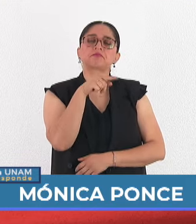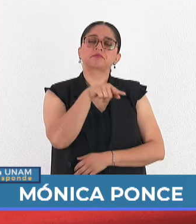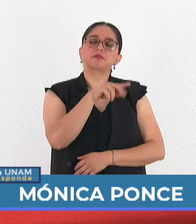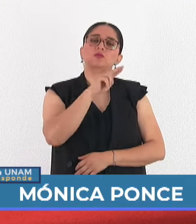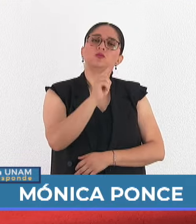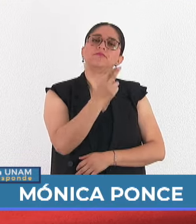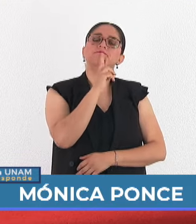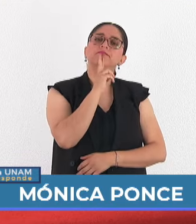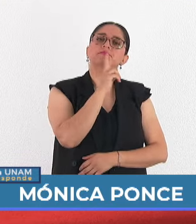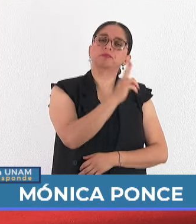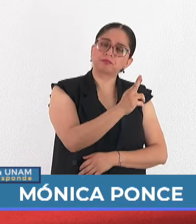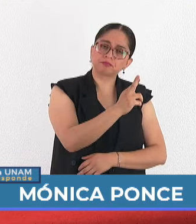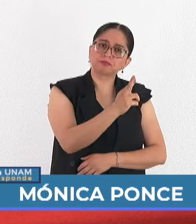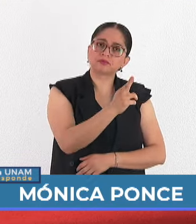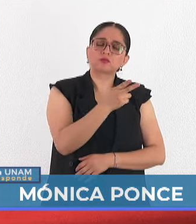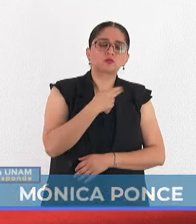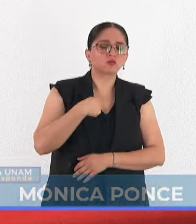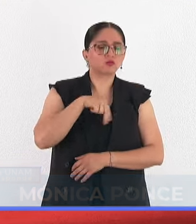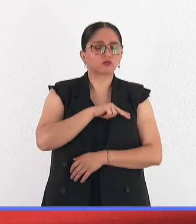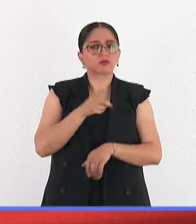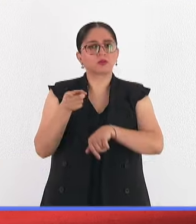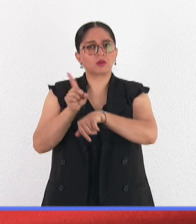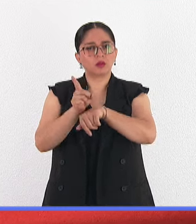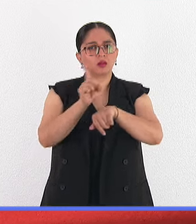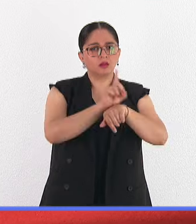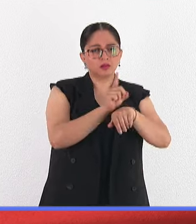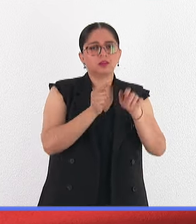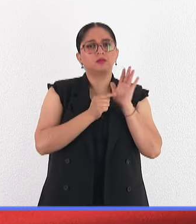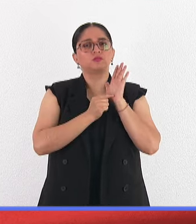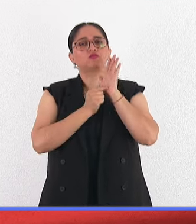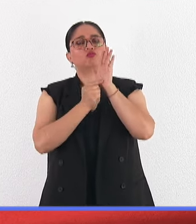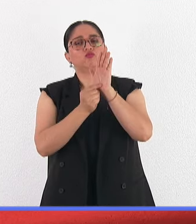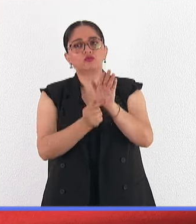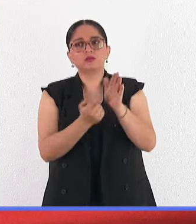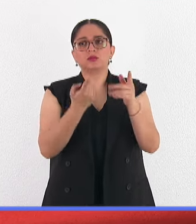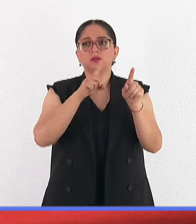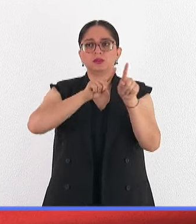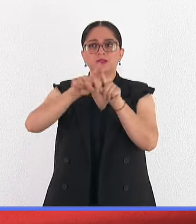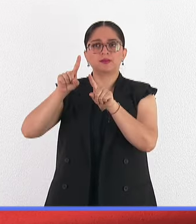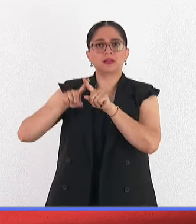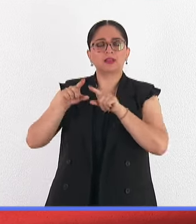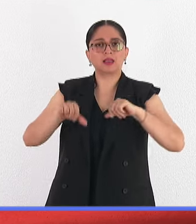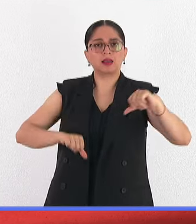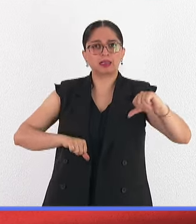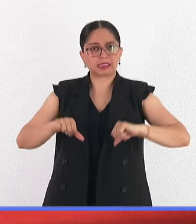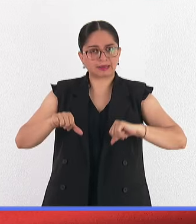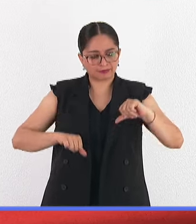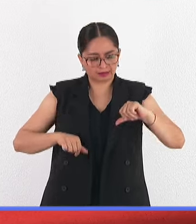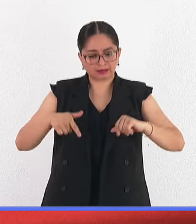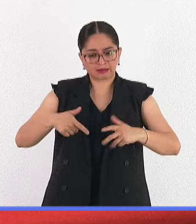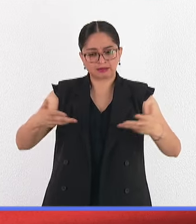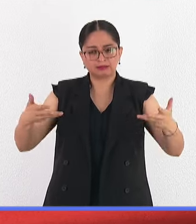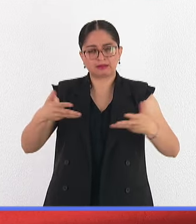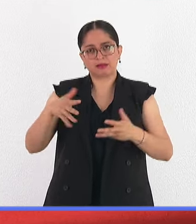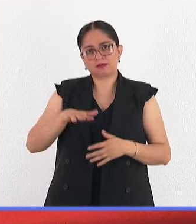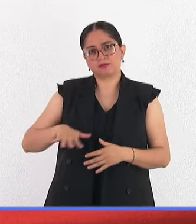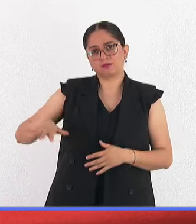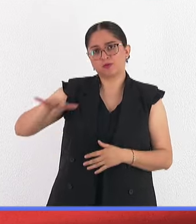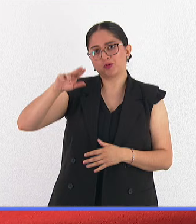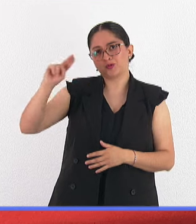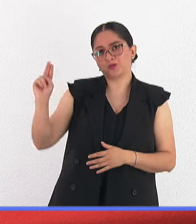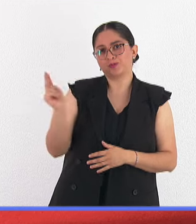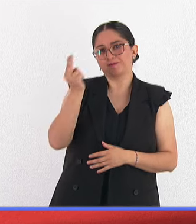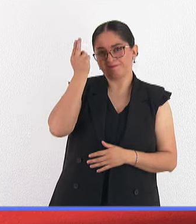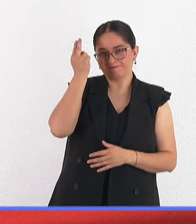hacemos día con día es compartir con todos ustedes parte del conocimiento y las actividades que se generan al interior de nuestra Universidad Nacional